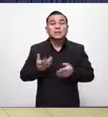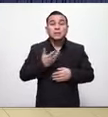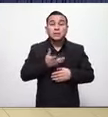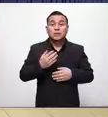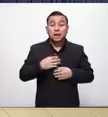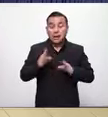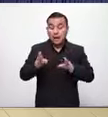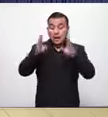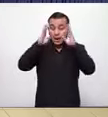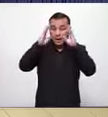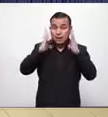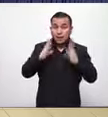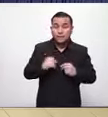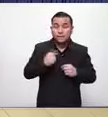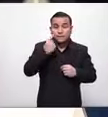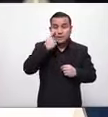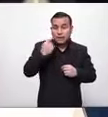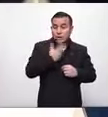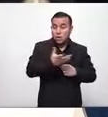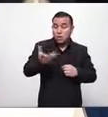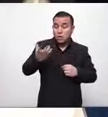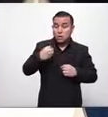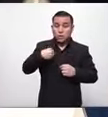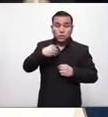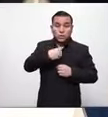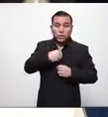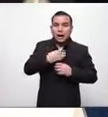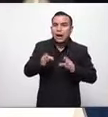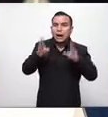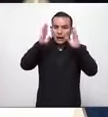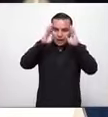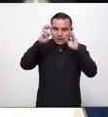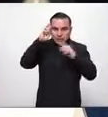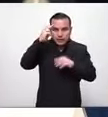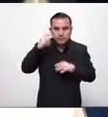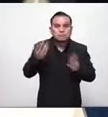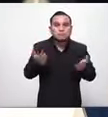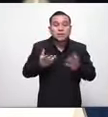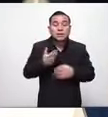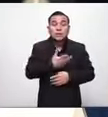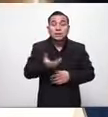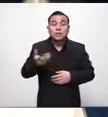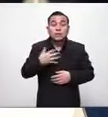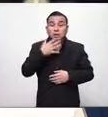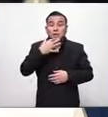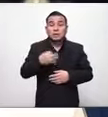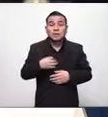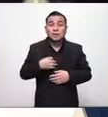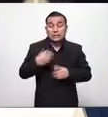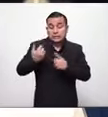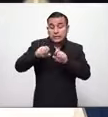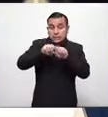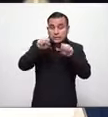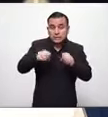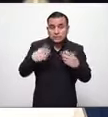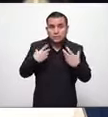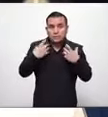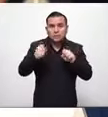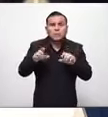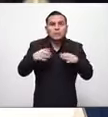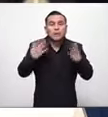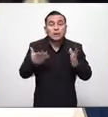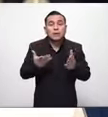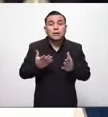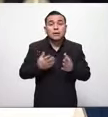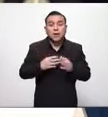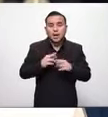escuchar y escuchar la capacidad que tiene nuestra infraestructura nuestra red hospitalaria para responder